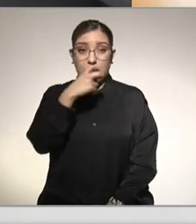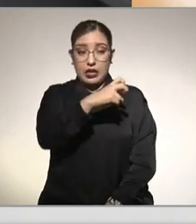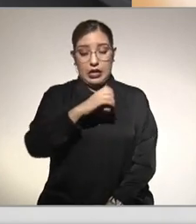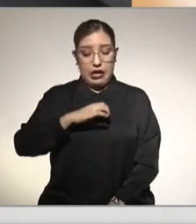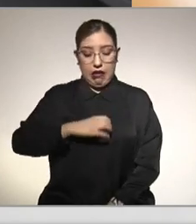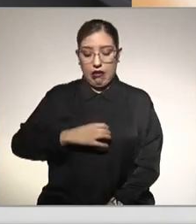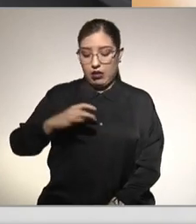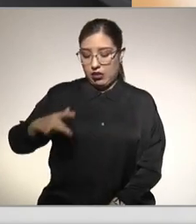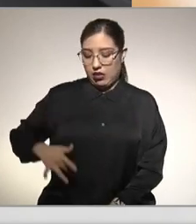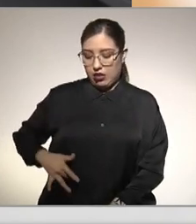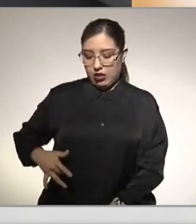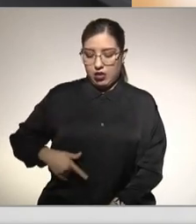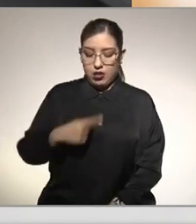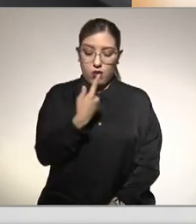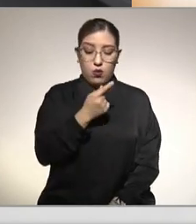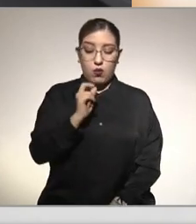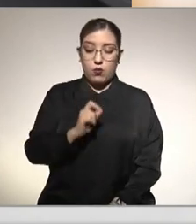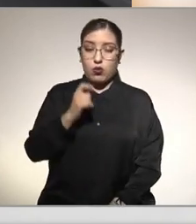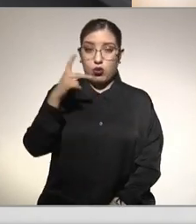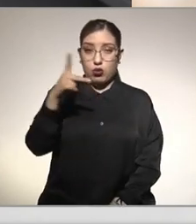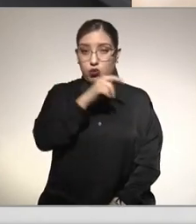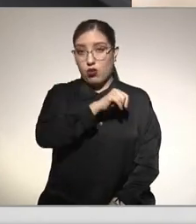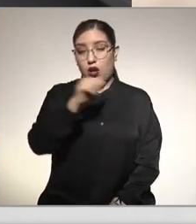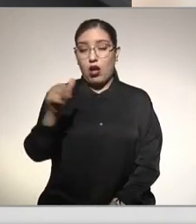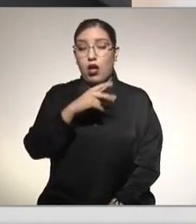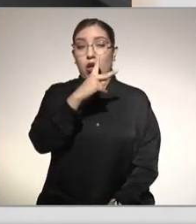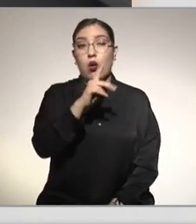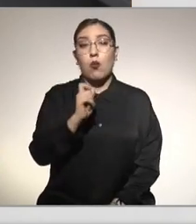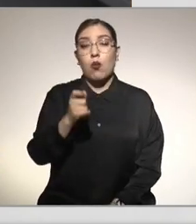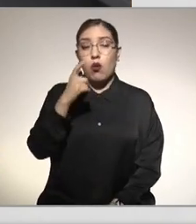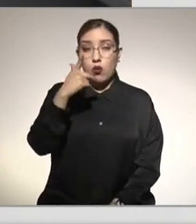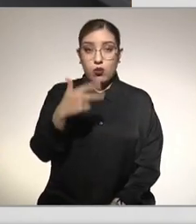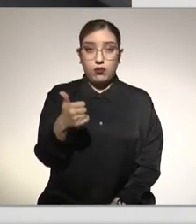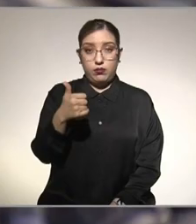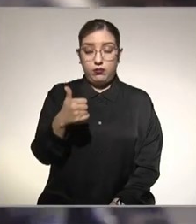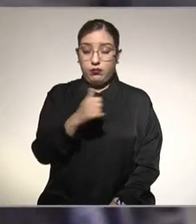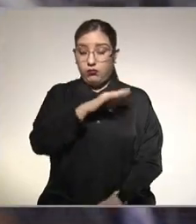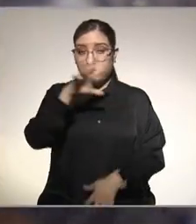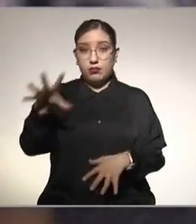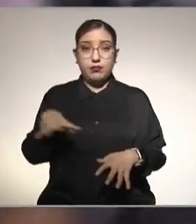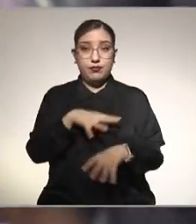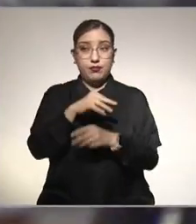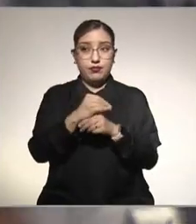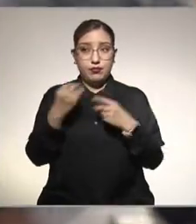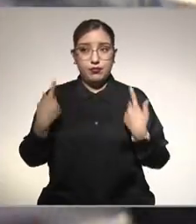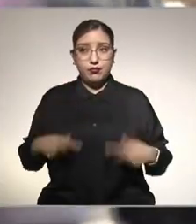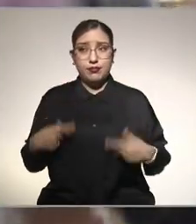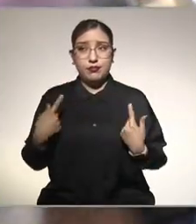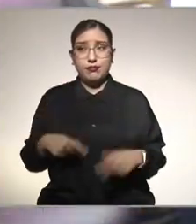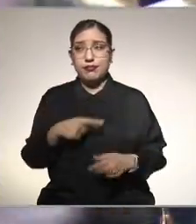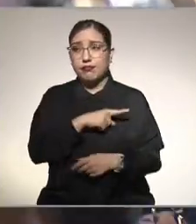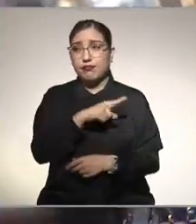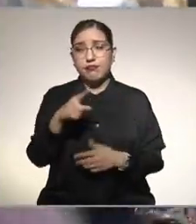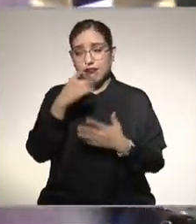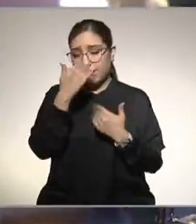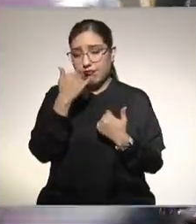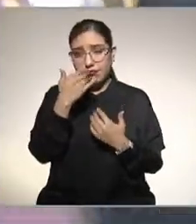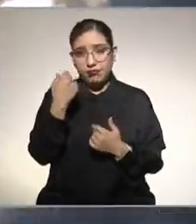de hígado de 1.8 hasta 2.6 veces más que el resto de la población que no tiene este gen.